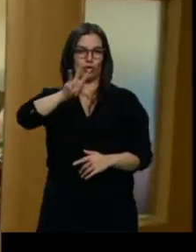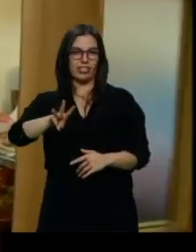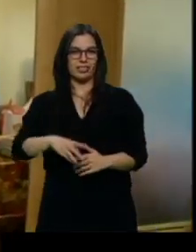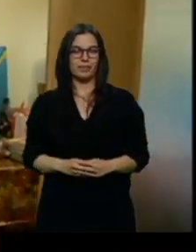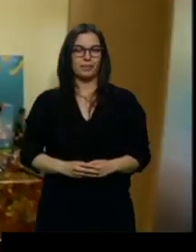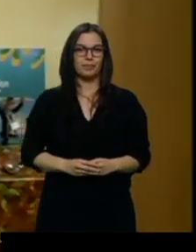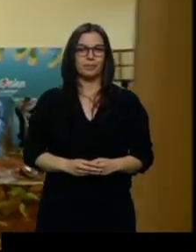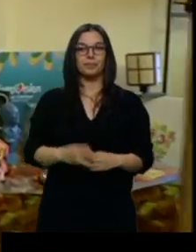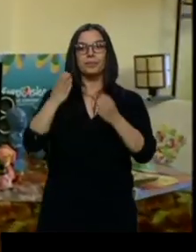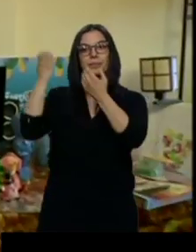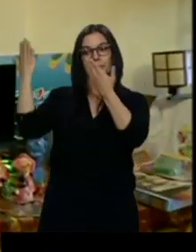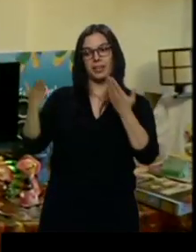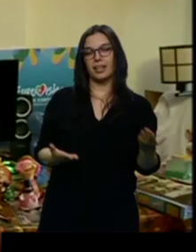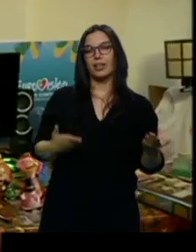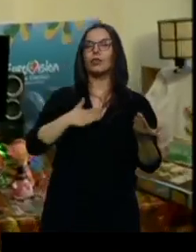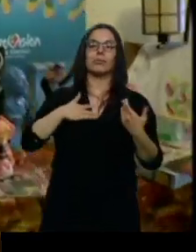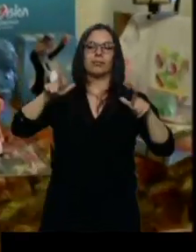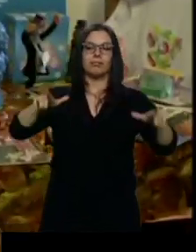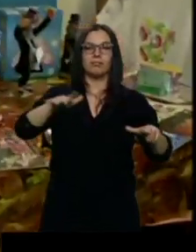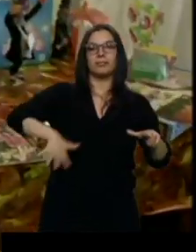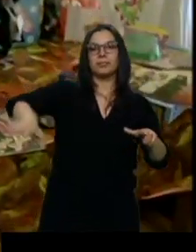Bienvenidos a mi paraíso del 1-2-3.